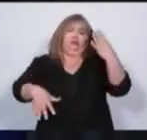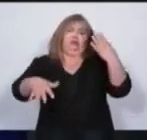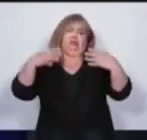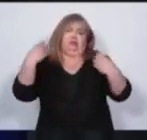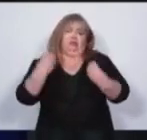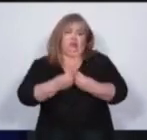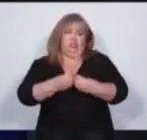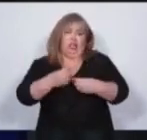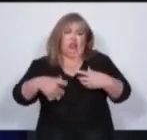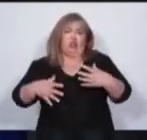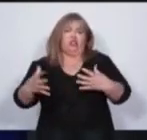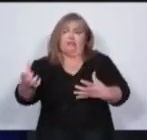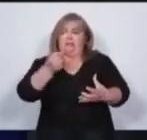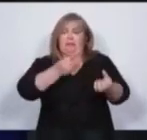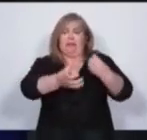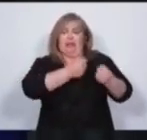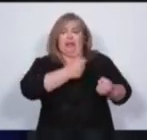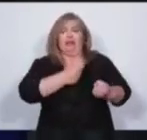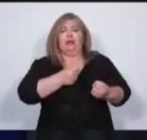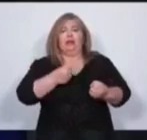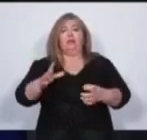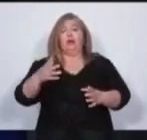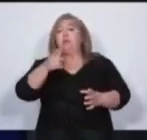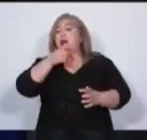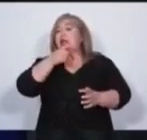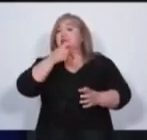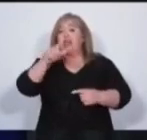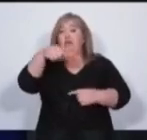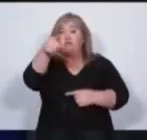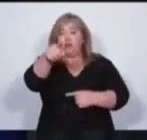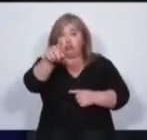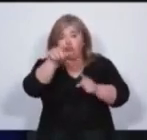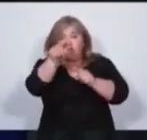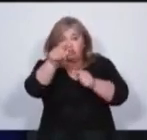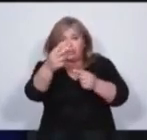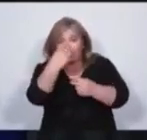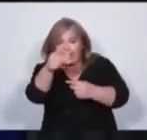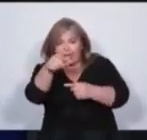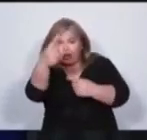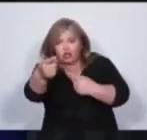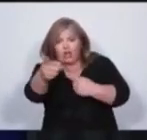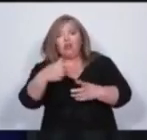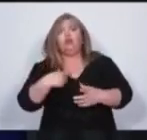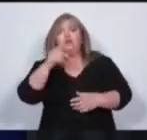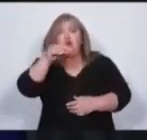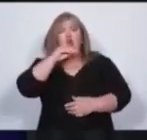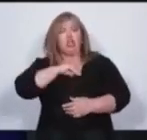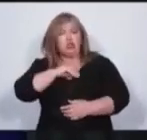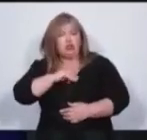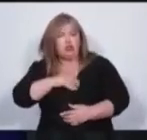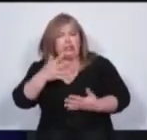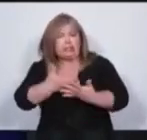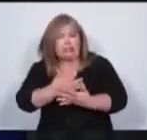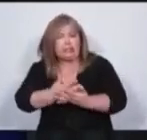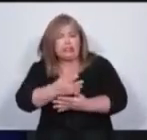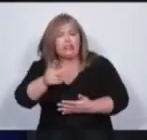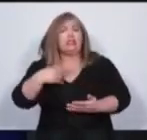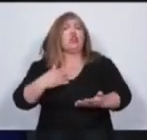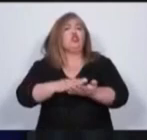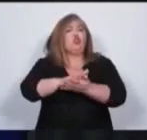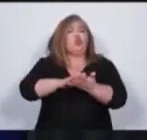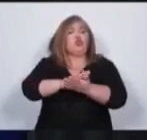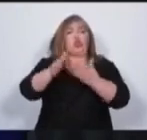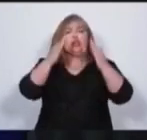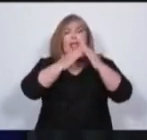de ocupar de lo que a vos realmente te importa, vos que estás del otro lado y padecés justamente la falta de soluciones